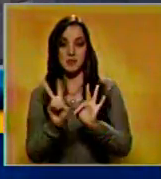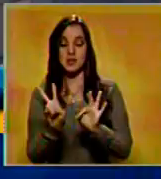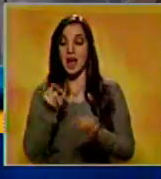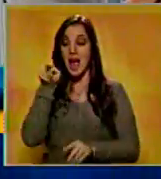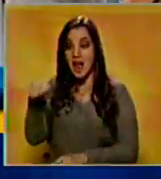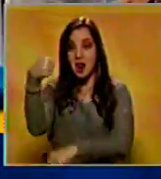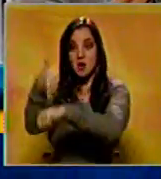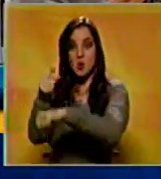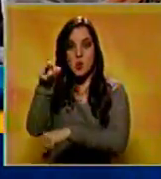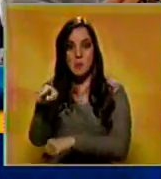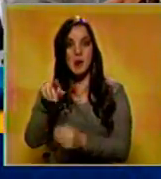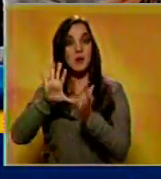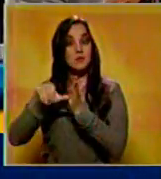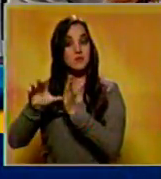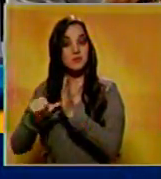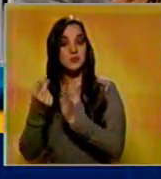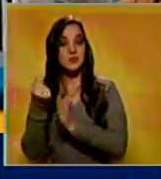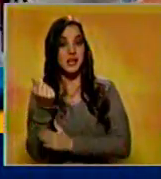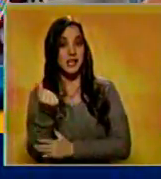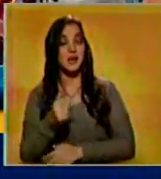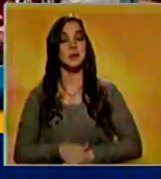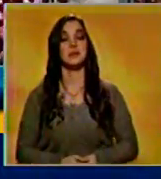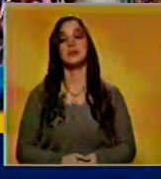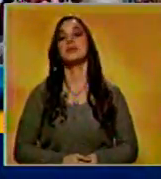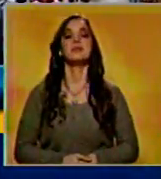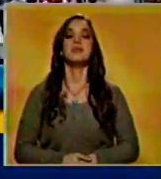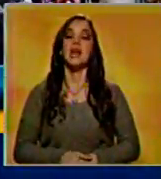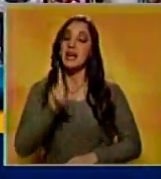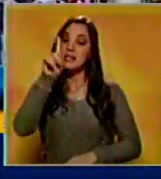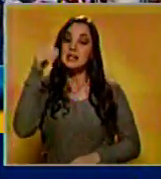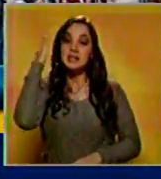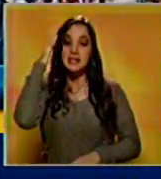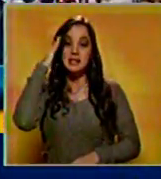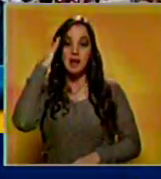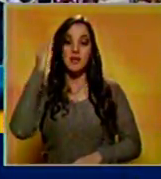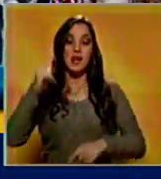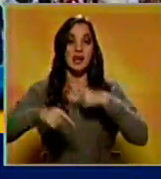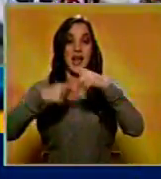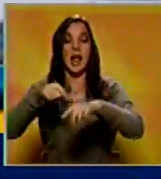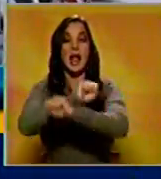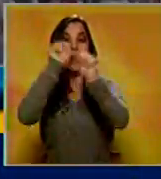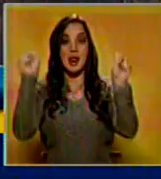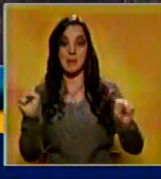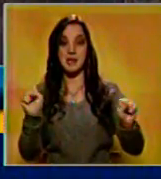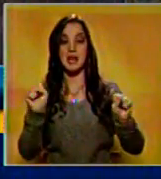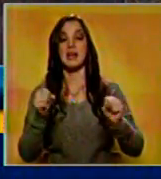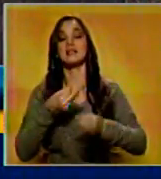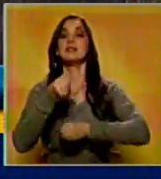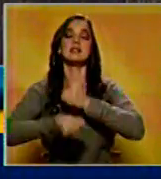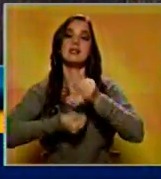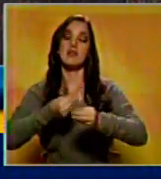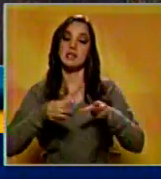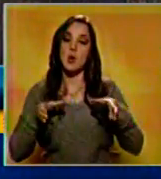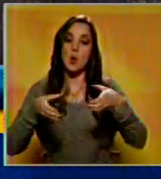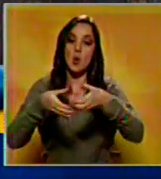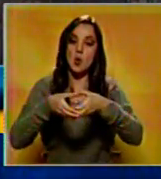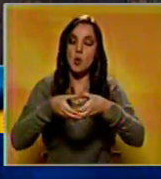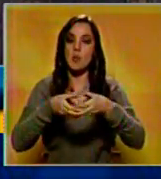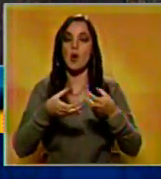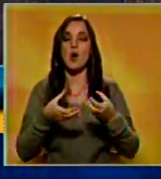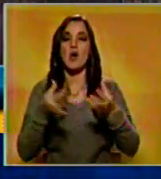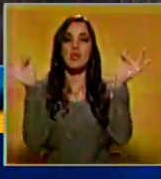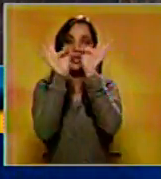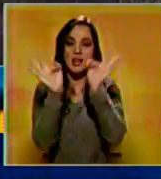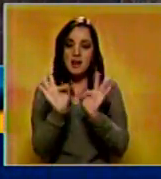por supuesta legitimación de capitales. Trascendió que en el transcurso de la mañana se llevará a cabo una junta directiva de la